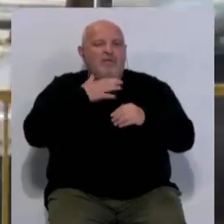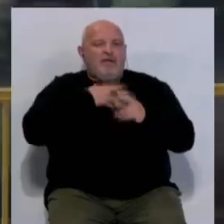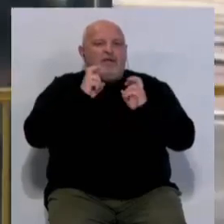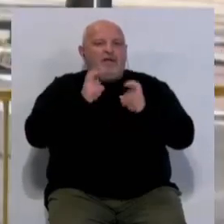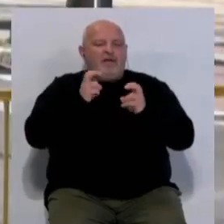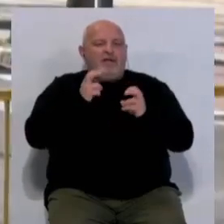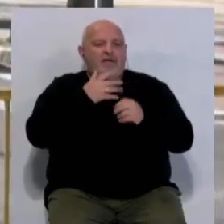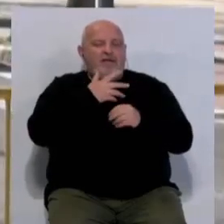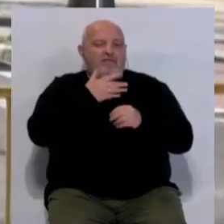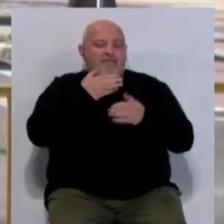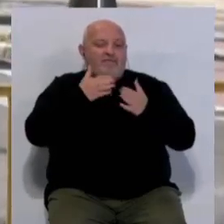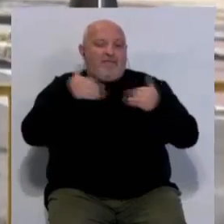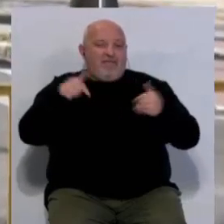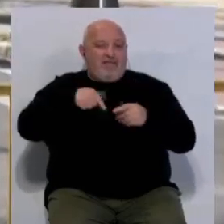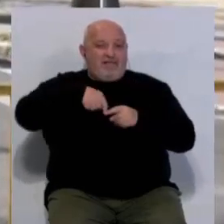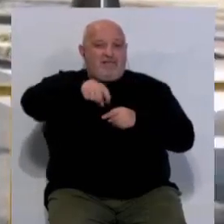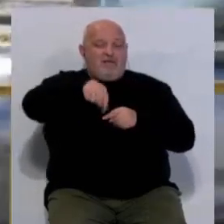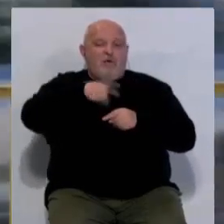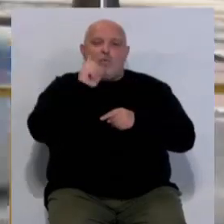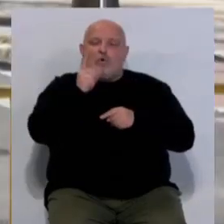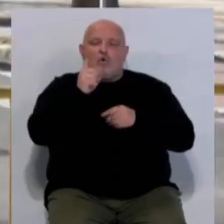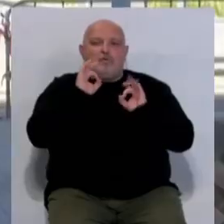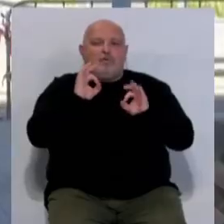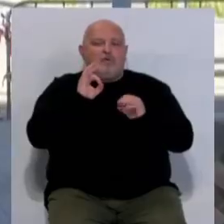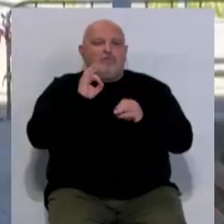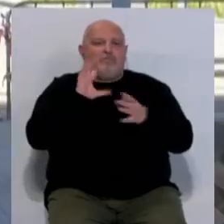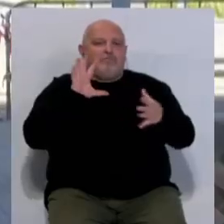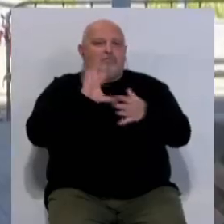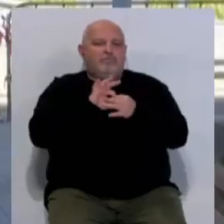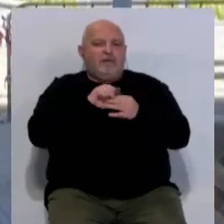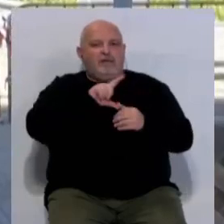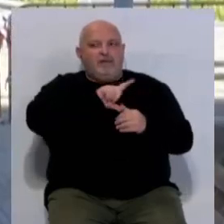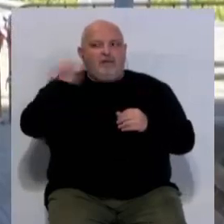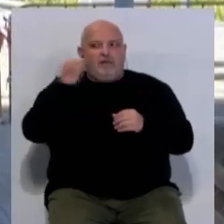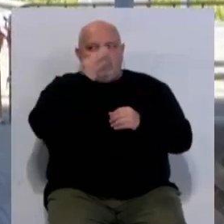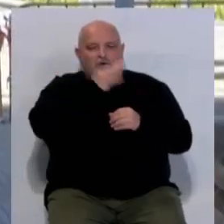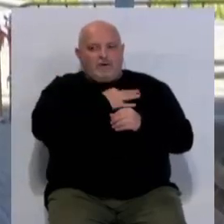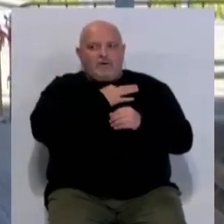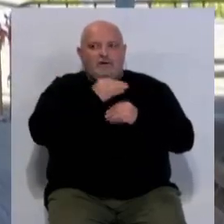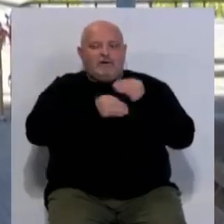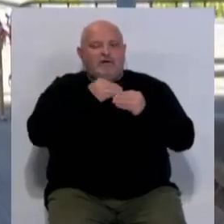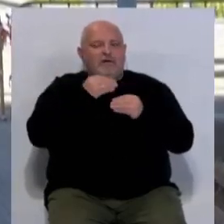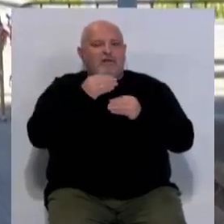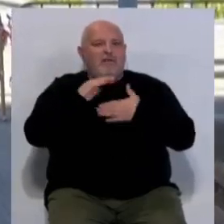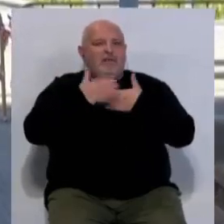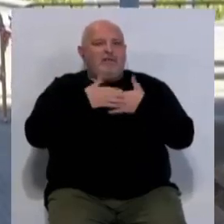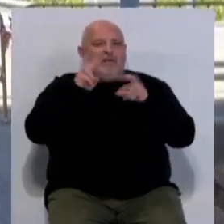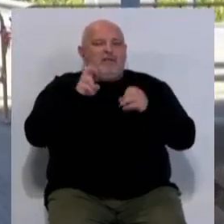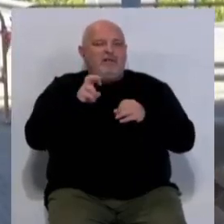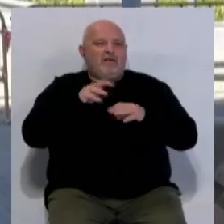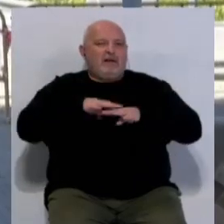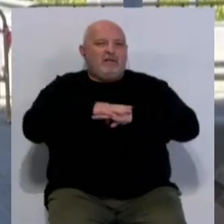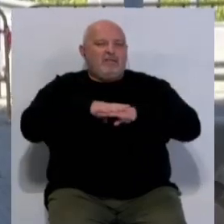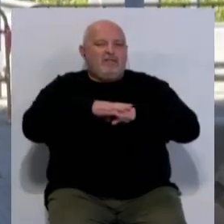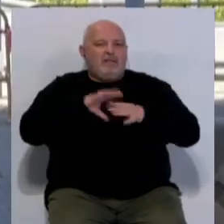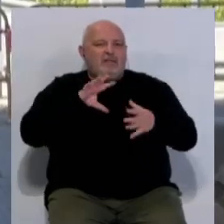avenida de la Bahía, que estará operativo únicamente para enlazar con la salida hacia Puerto Real y que verá cerrado el ramal que